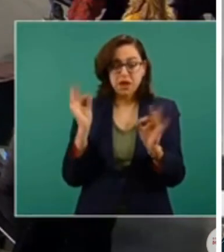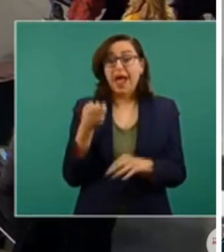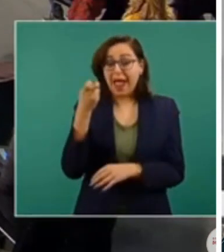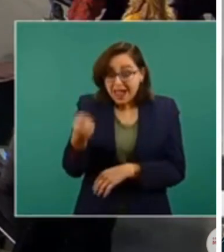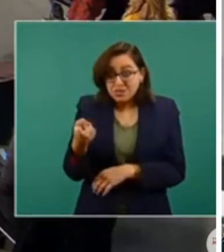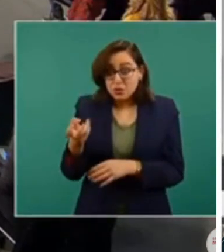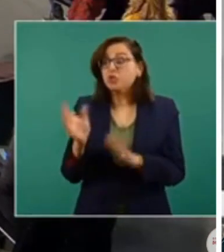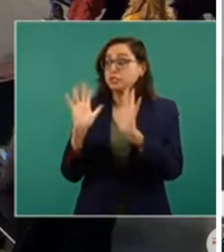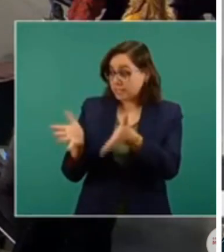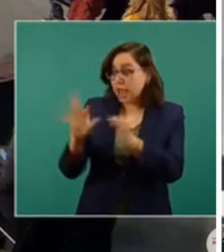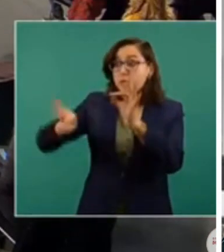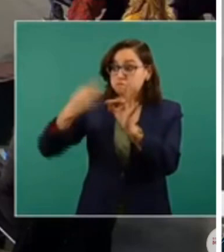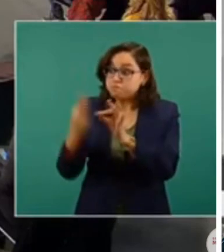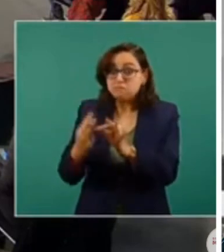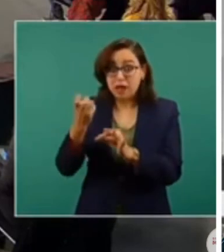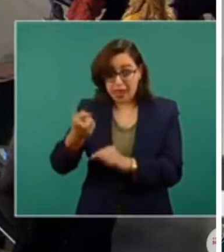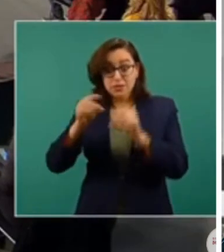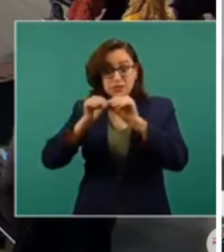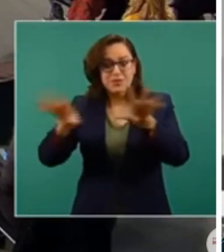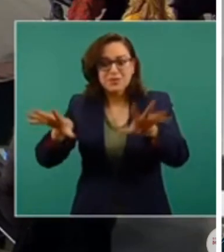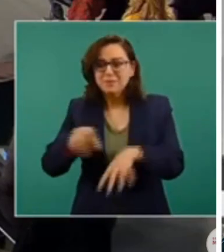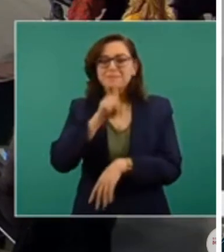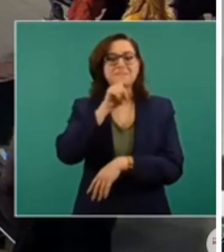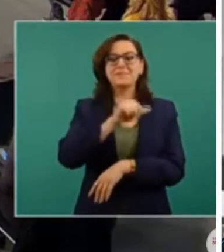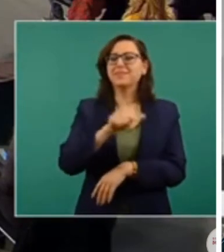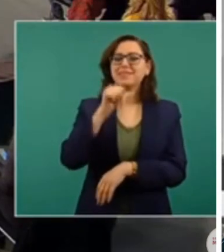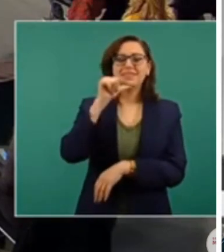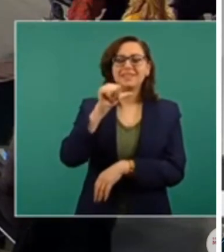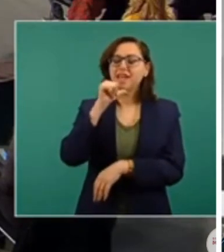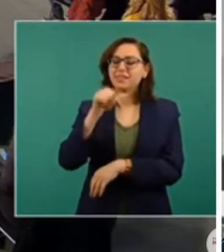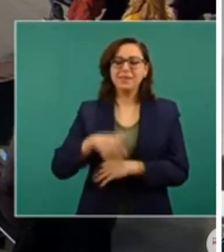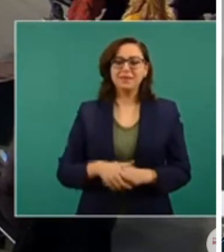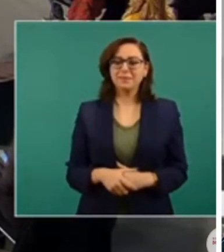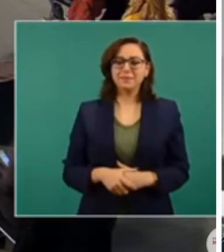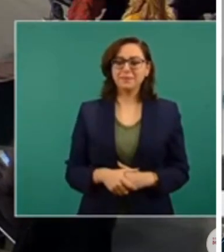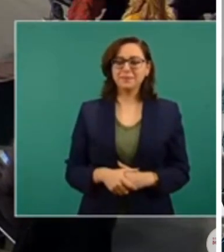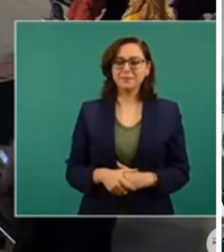de esta información, ya sabes, si te gustó, suscríbete a este canal y nos vemos en el próximo video.